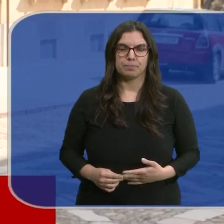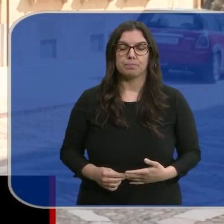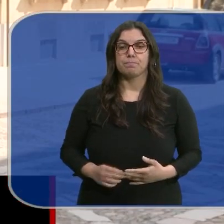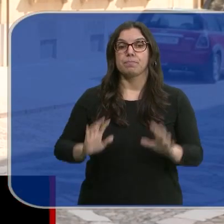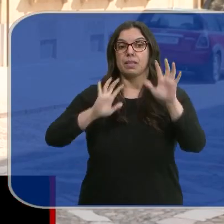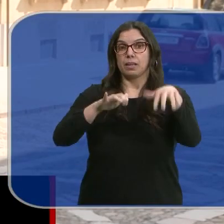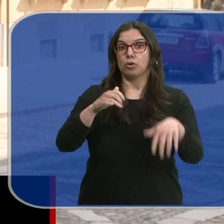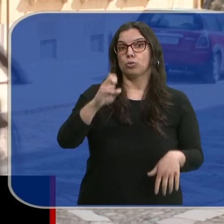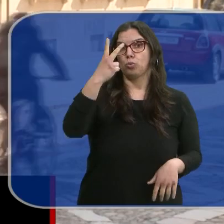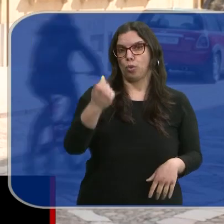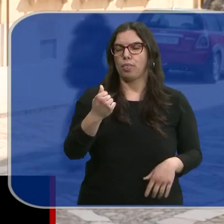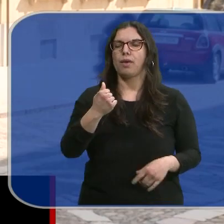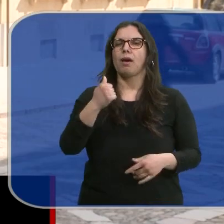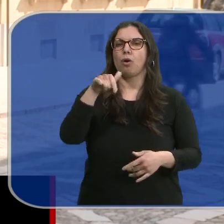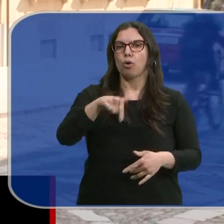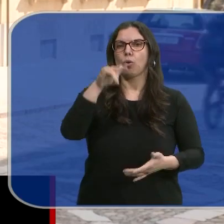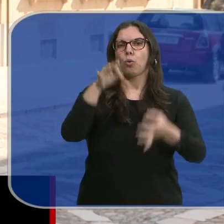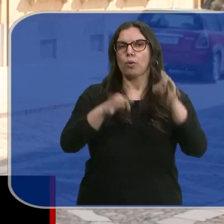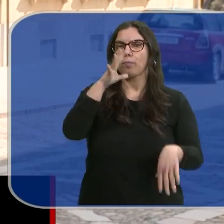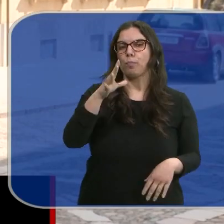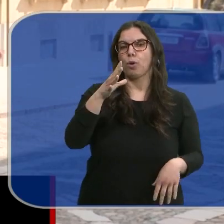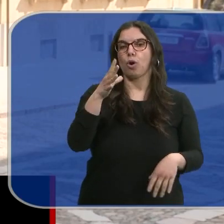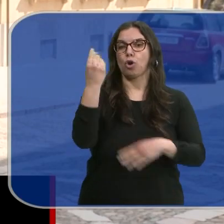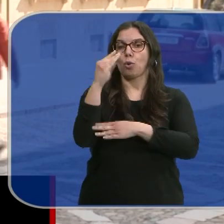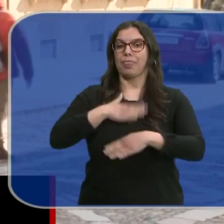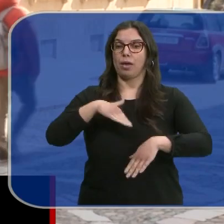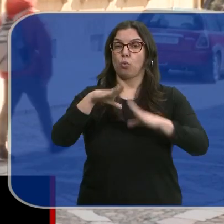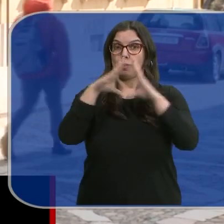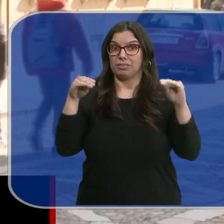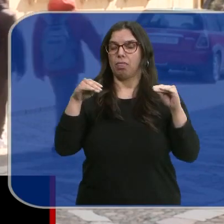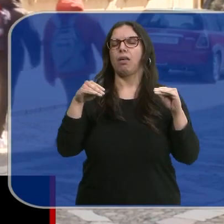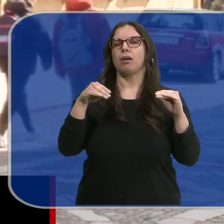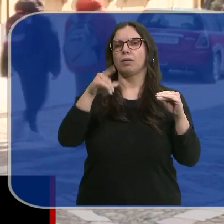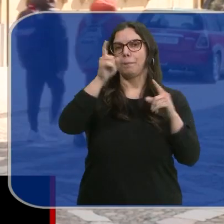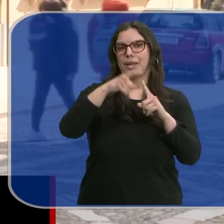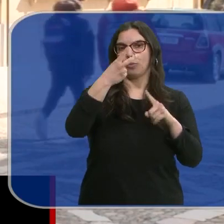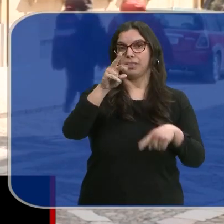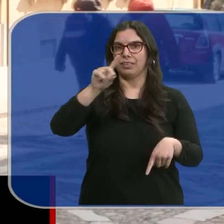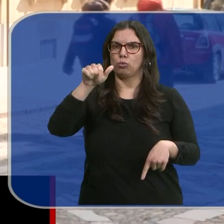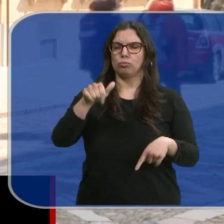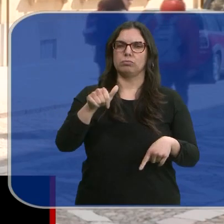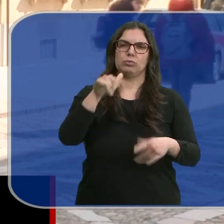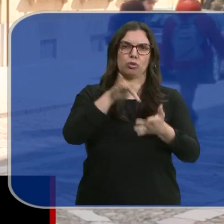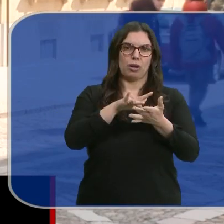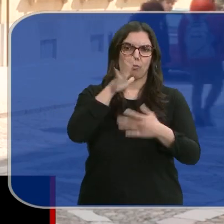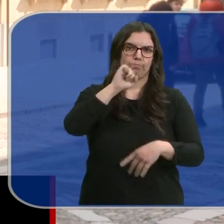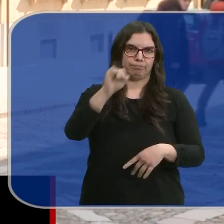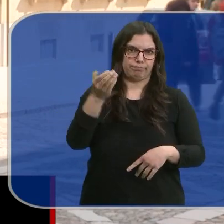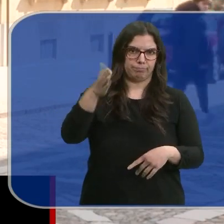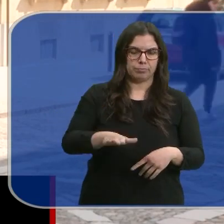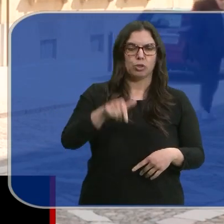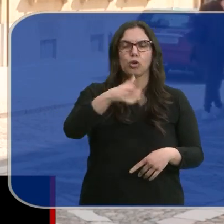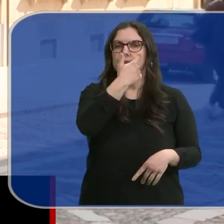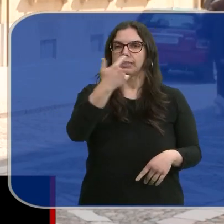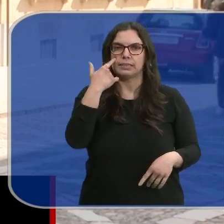El León, segunda jornada hoy del juicio por la muerte de un joven universitario en mayo de 2021. Turno para testigos presenciales